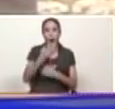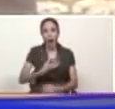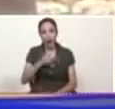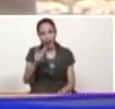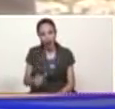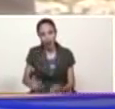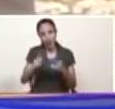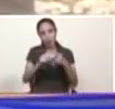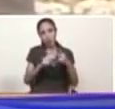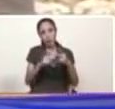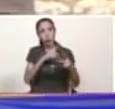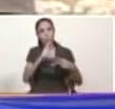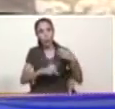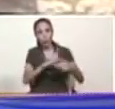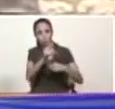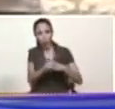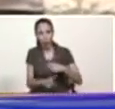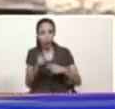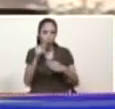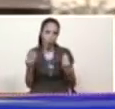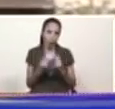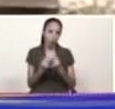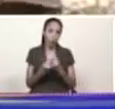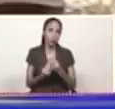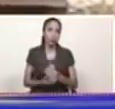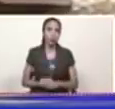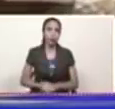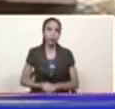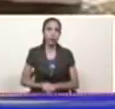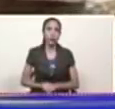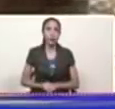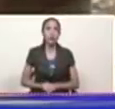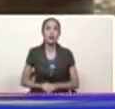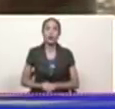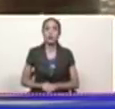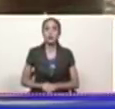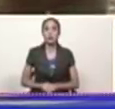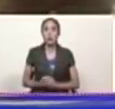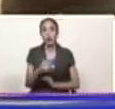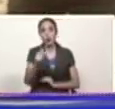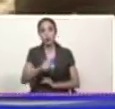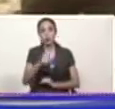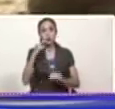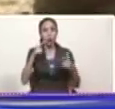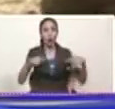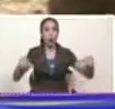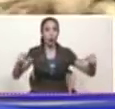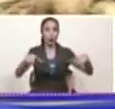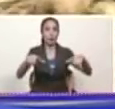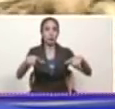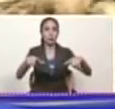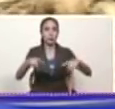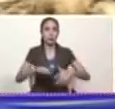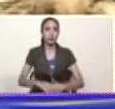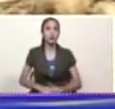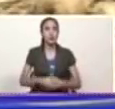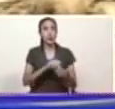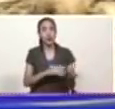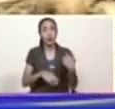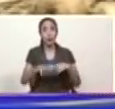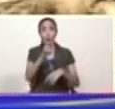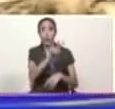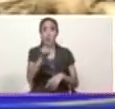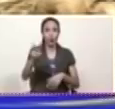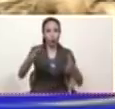productor José Méndez estamos en el predio de José que estamos en este momento cosechando 22